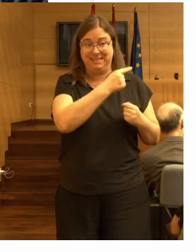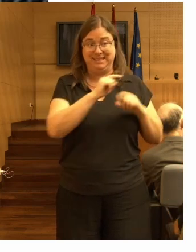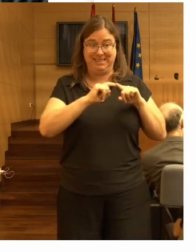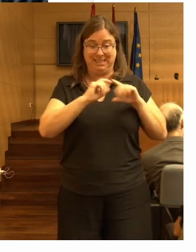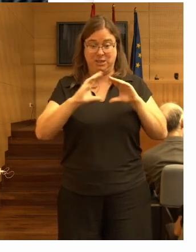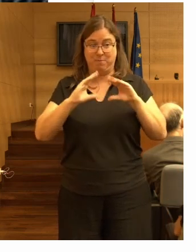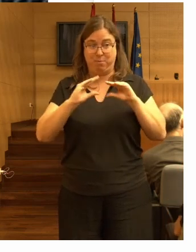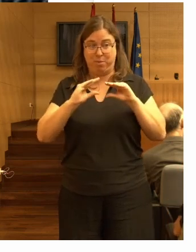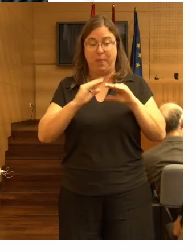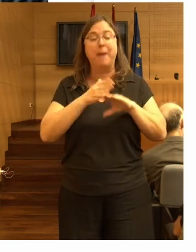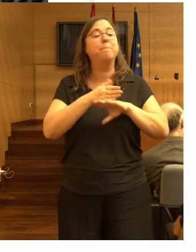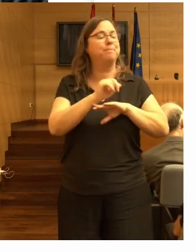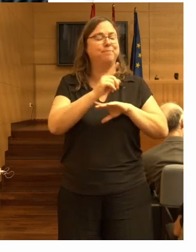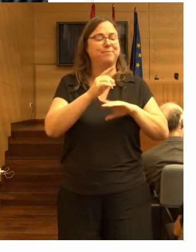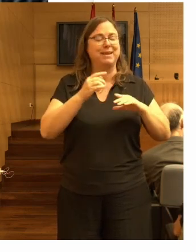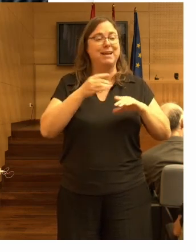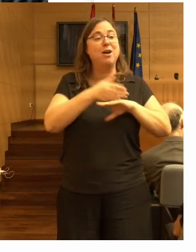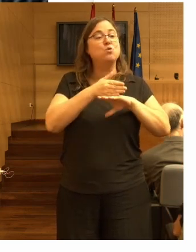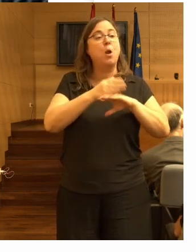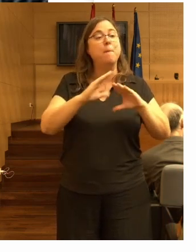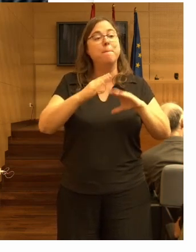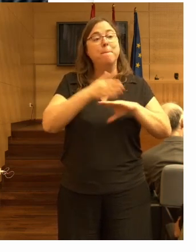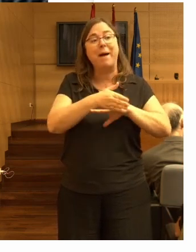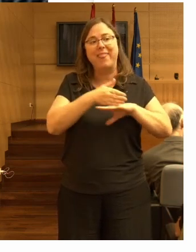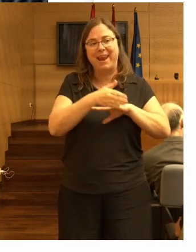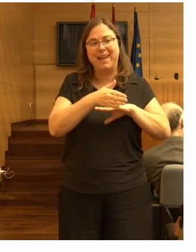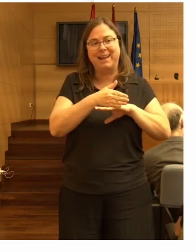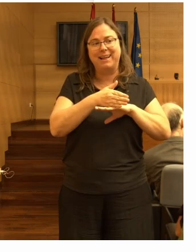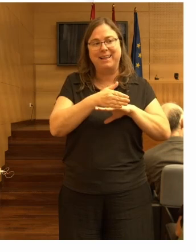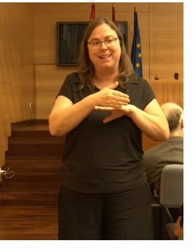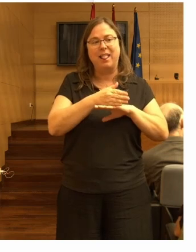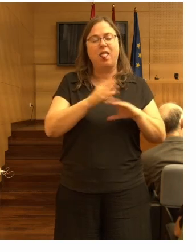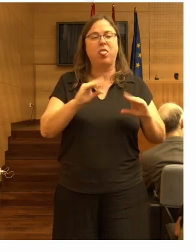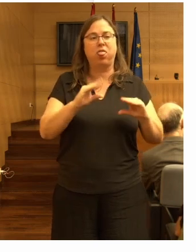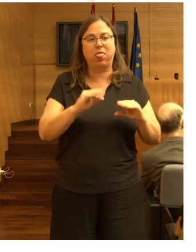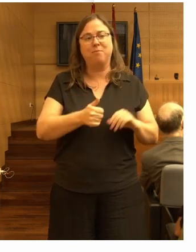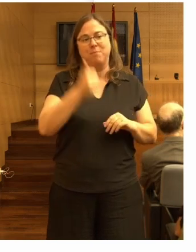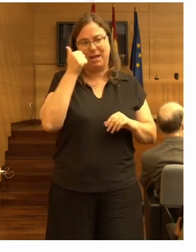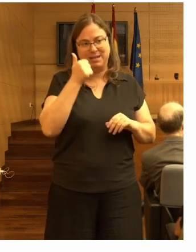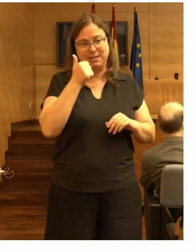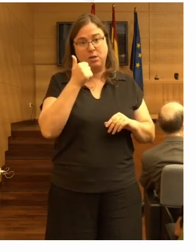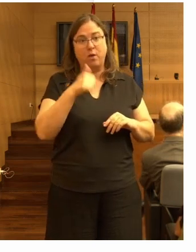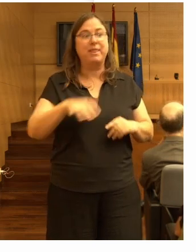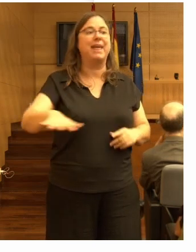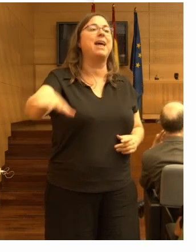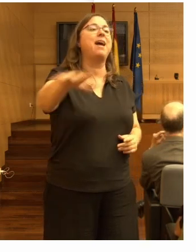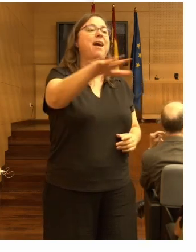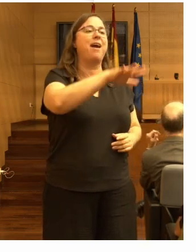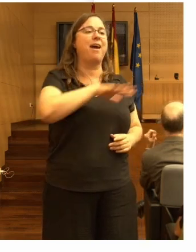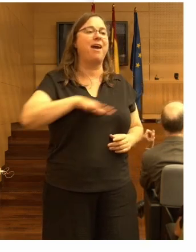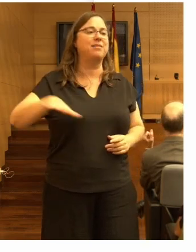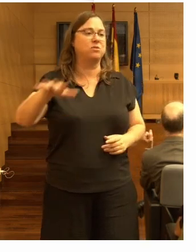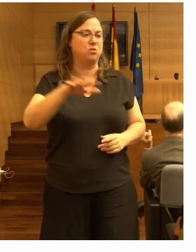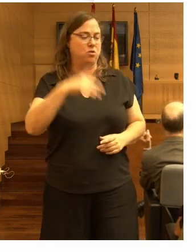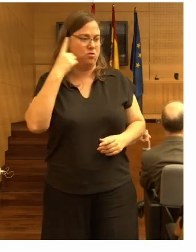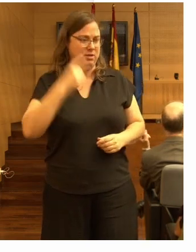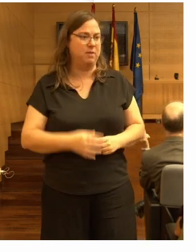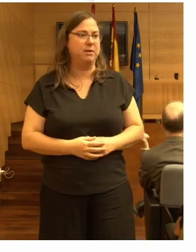sobre un suelo de madera así que eso también hay que tenerlo en cuenta cuando analizamos el entorno de la residencia